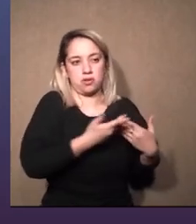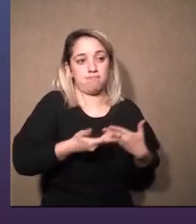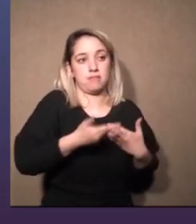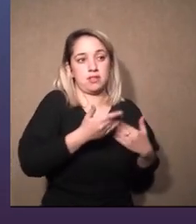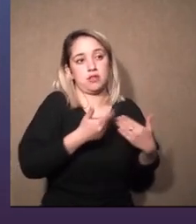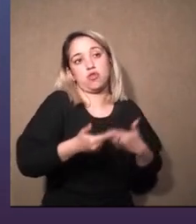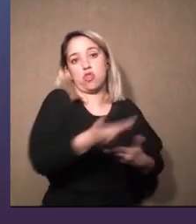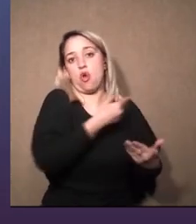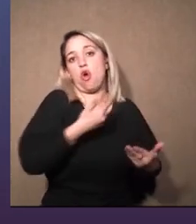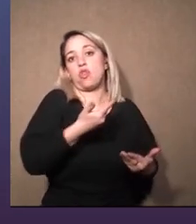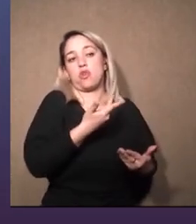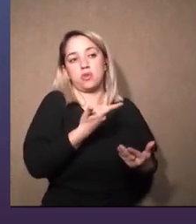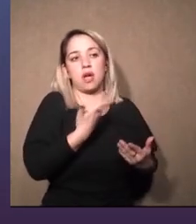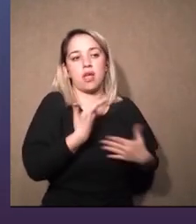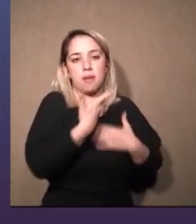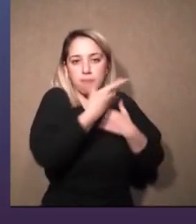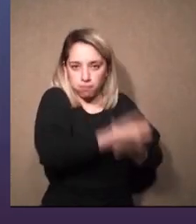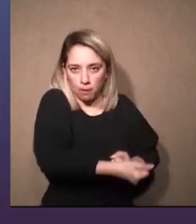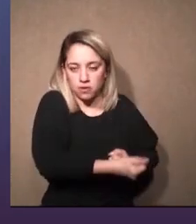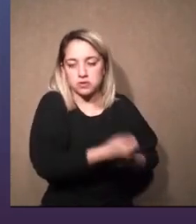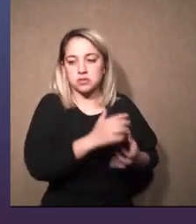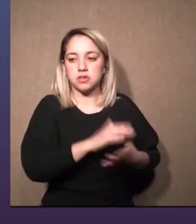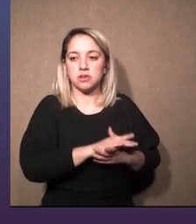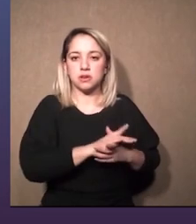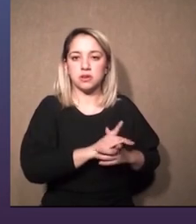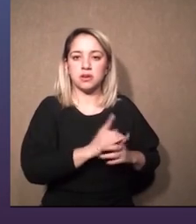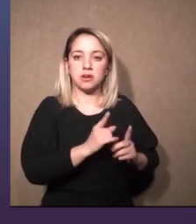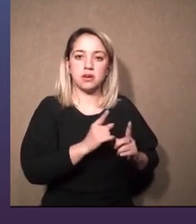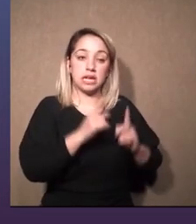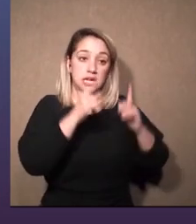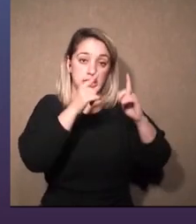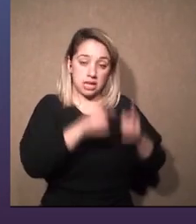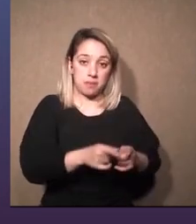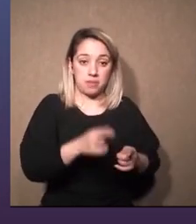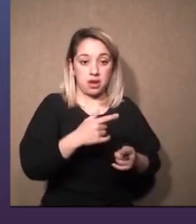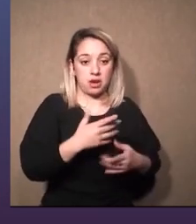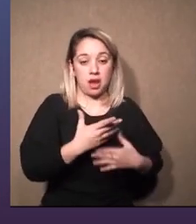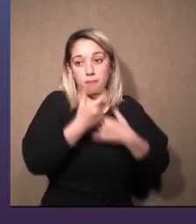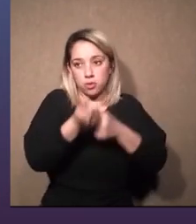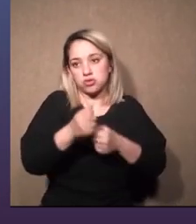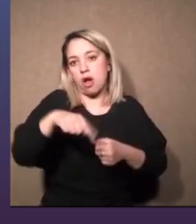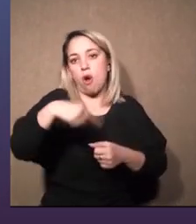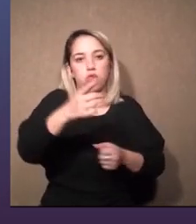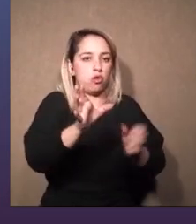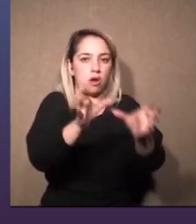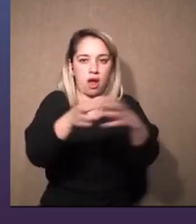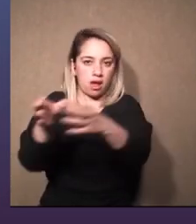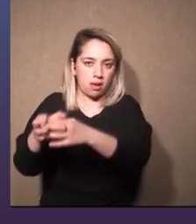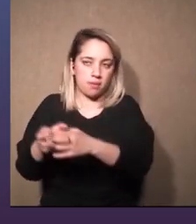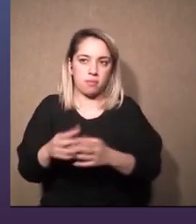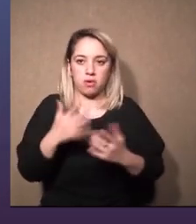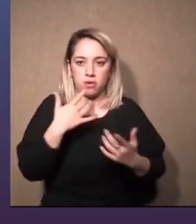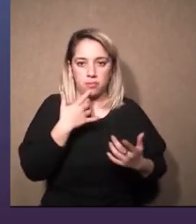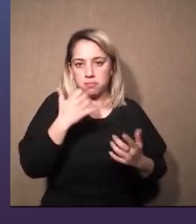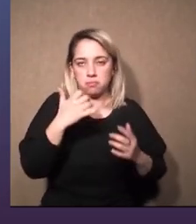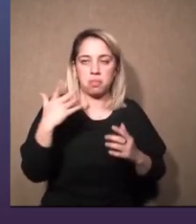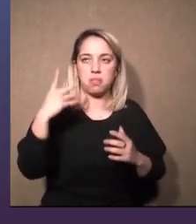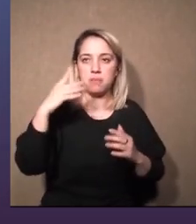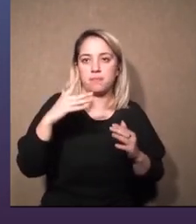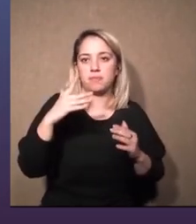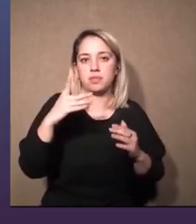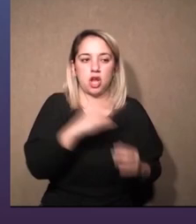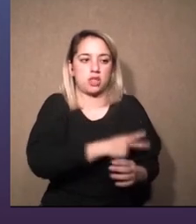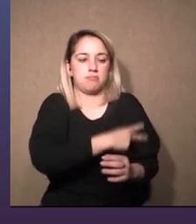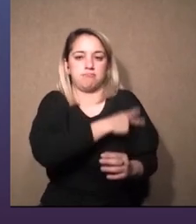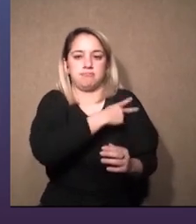y apoyados entre nosotros y extensivo hacia el resto de los equipos tanto para arriba como